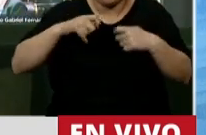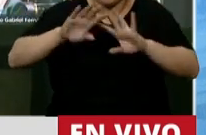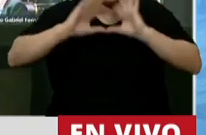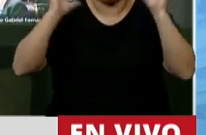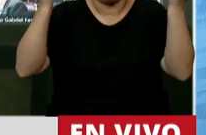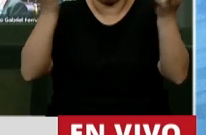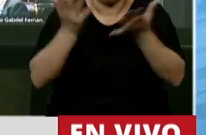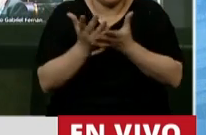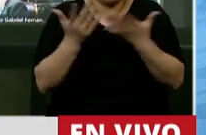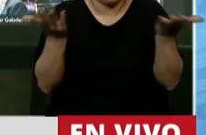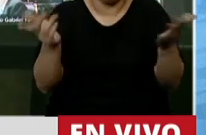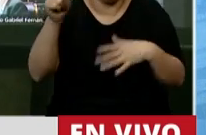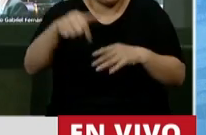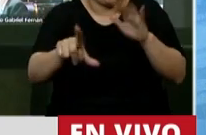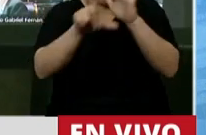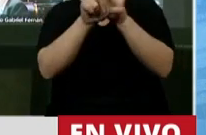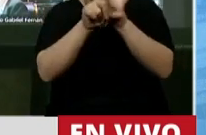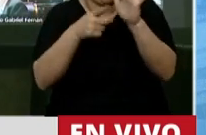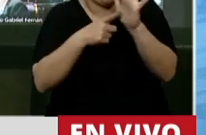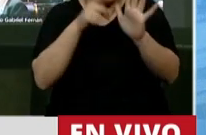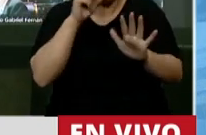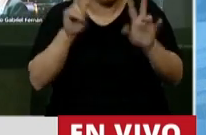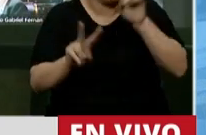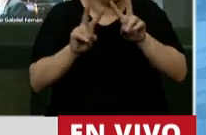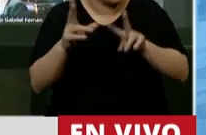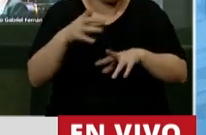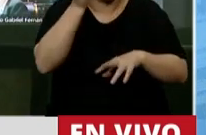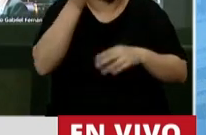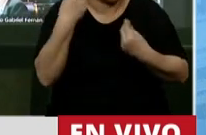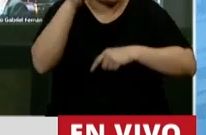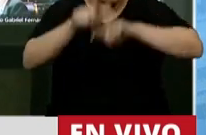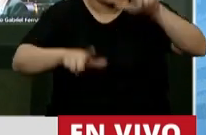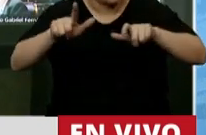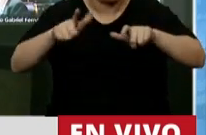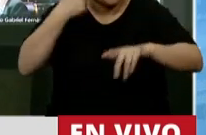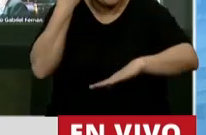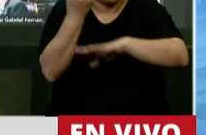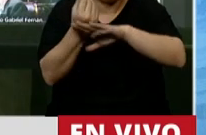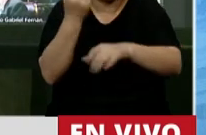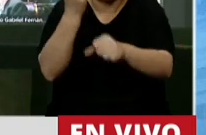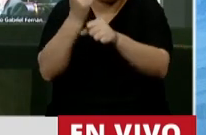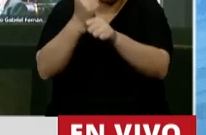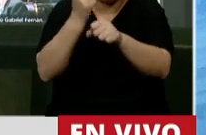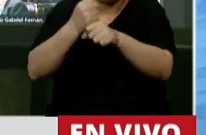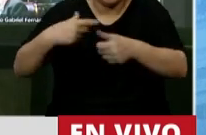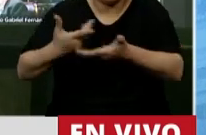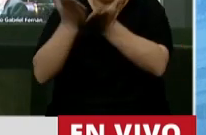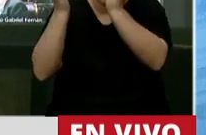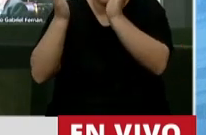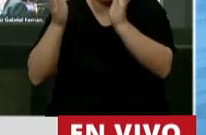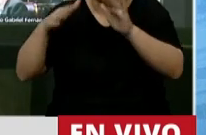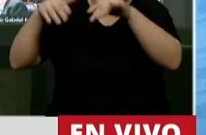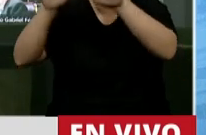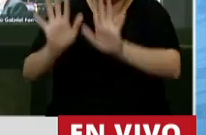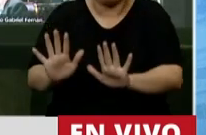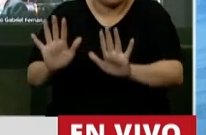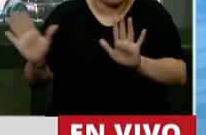estemos tratando leyes que busquen, de alguna manera, capacitar a todos los actores de la vida pública, a todos los legisladores que estamos acá, pero